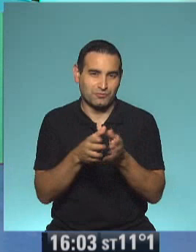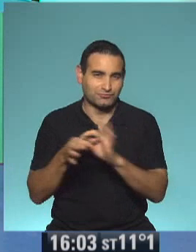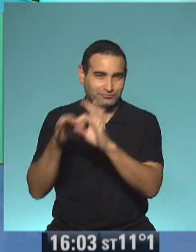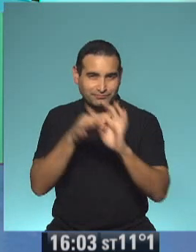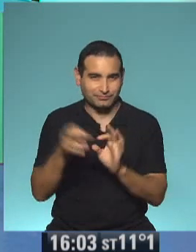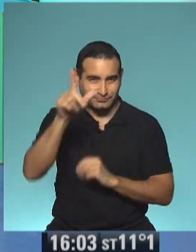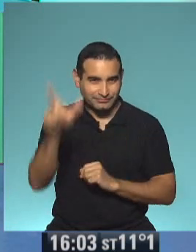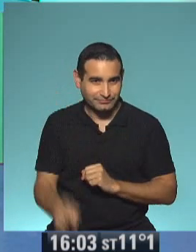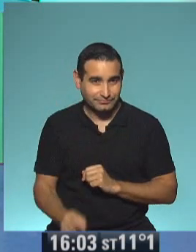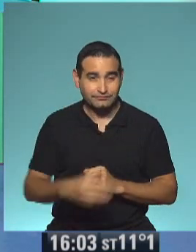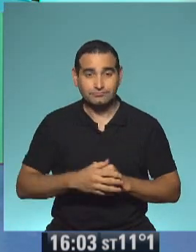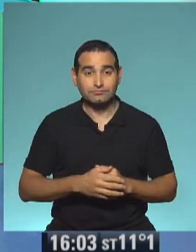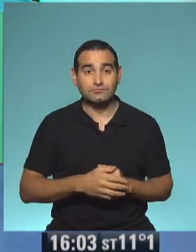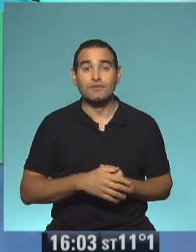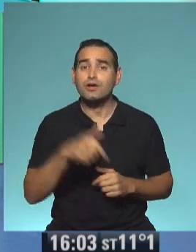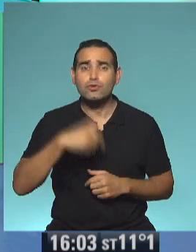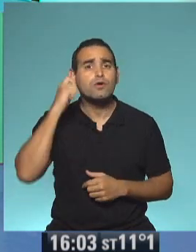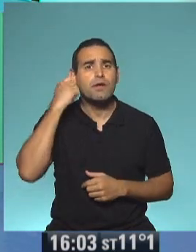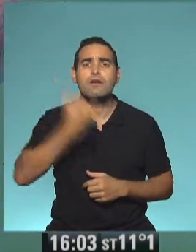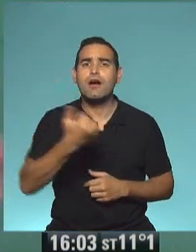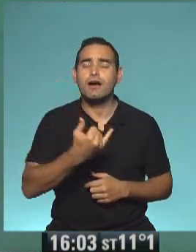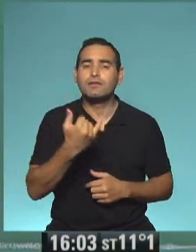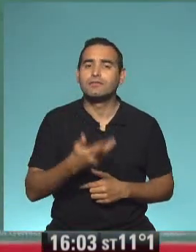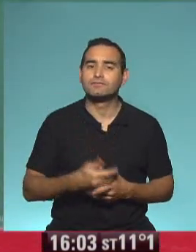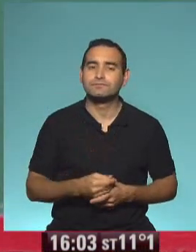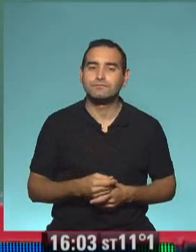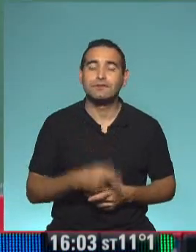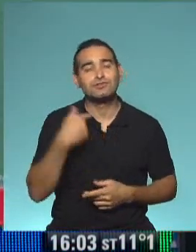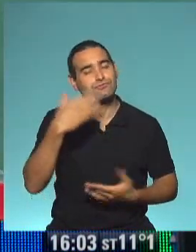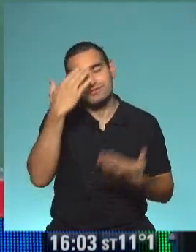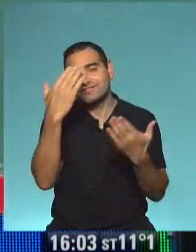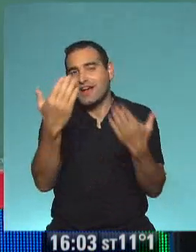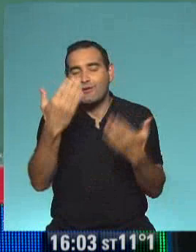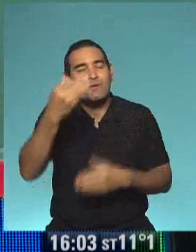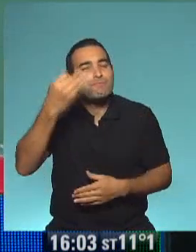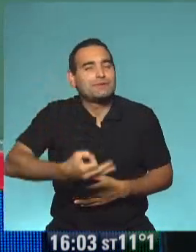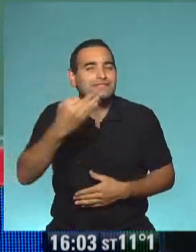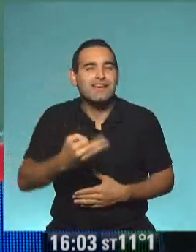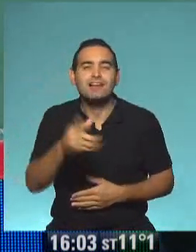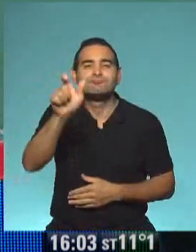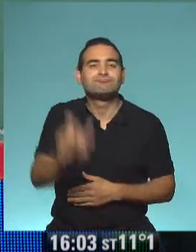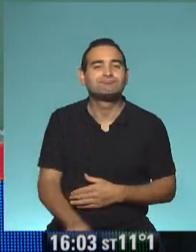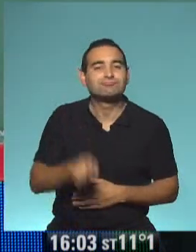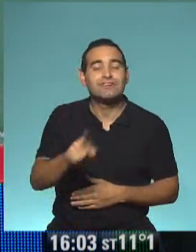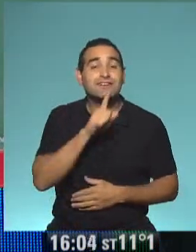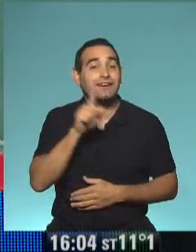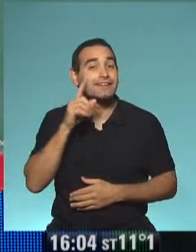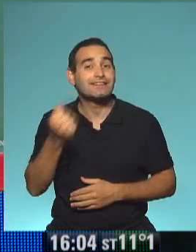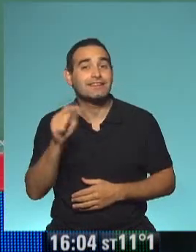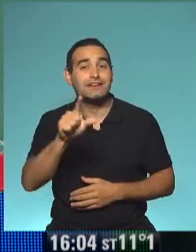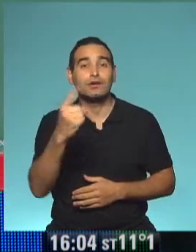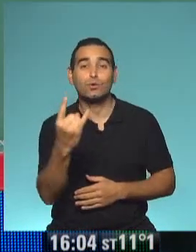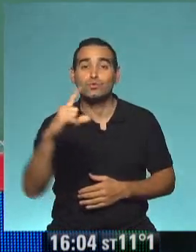país. Y yo tengo cumpleaños, tengo cumpleaños. Tengo que saludar especialmente a la tía Lucy.